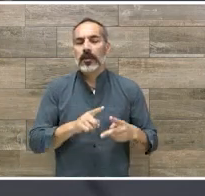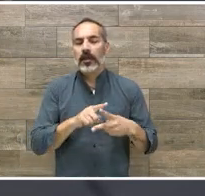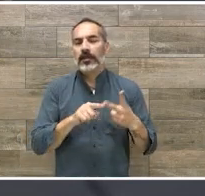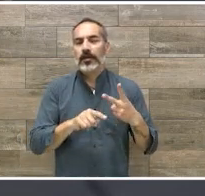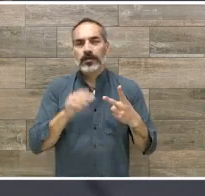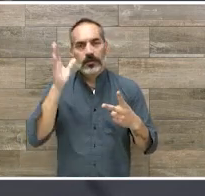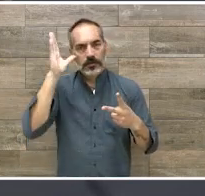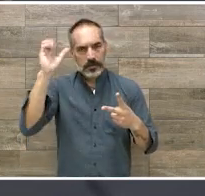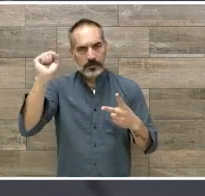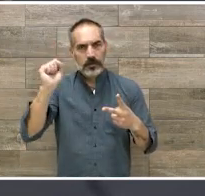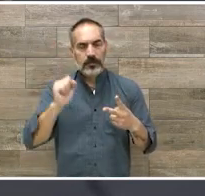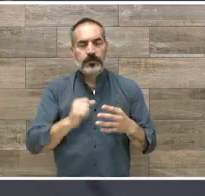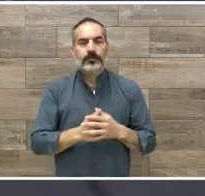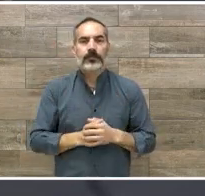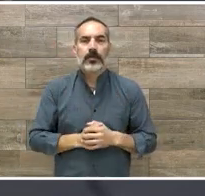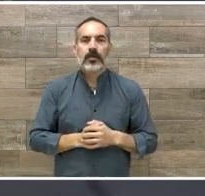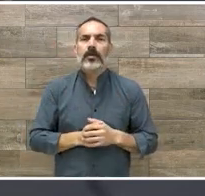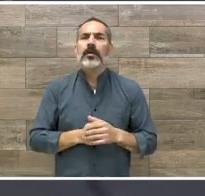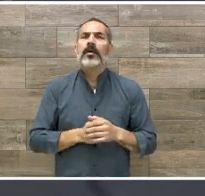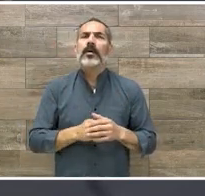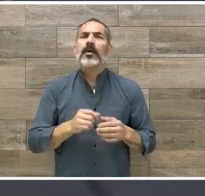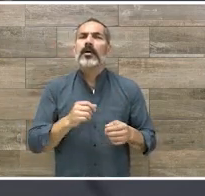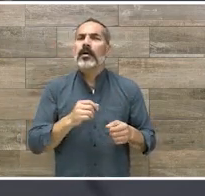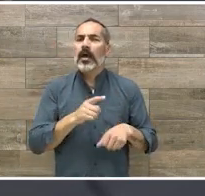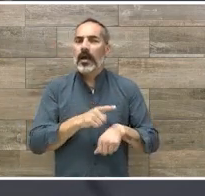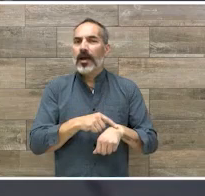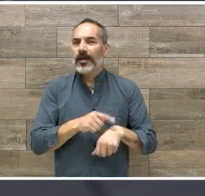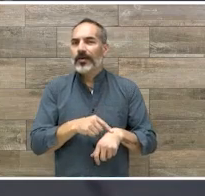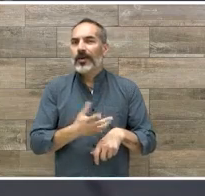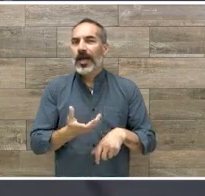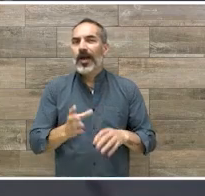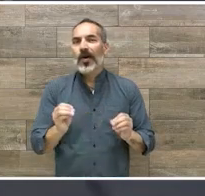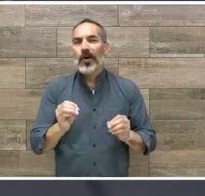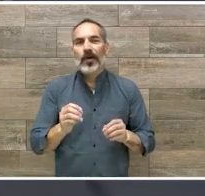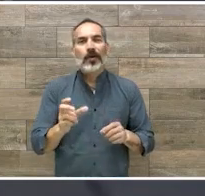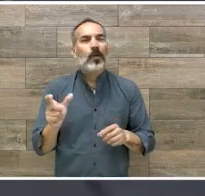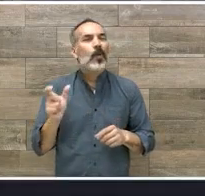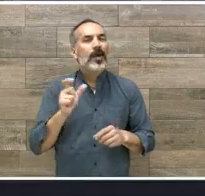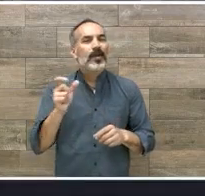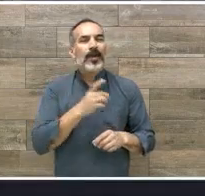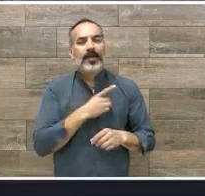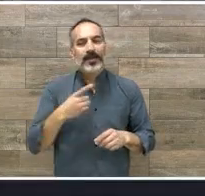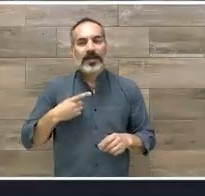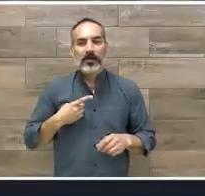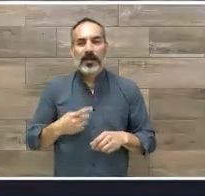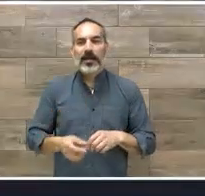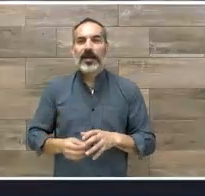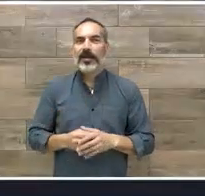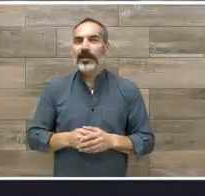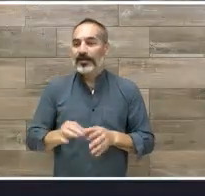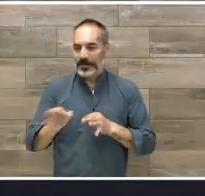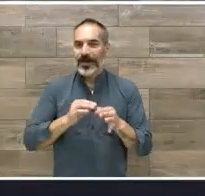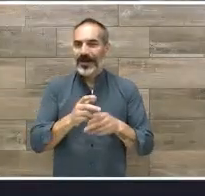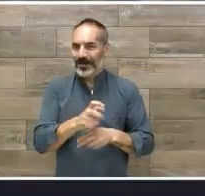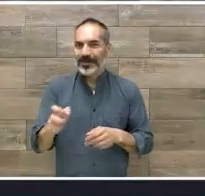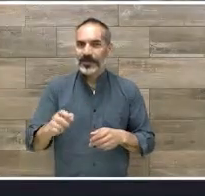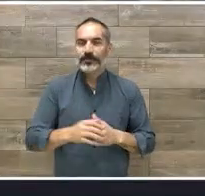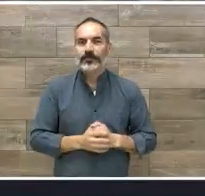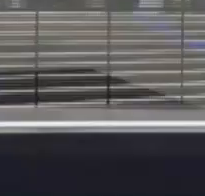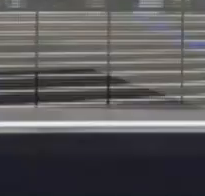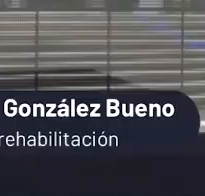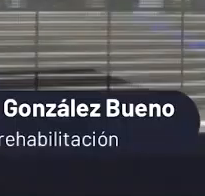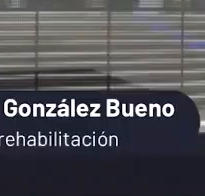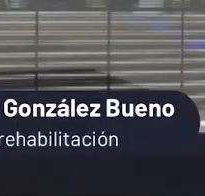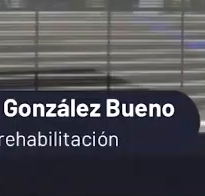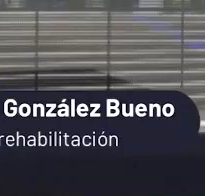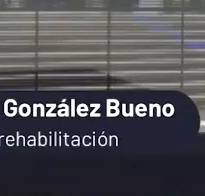conceptos y en qué momento se aplica pues cada una de ellas ¿no? Claro, es muy común que se